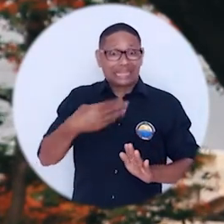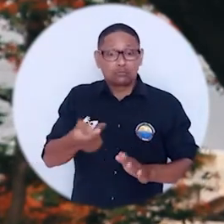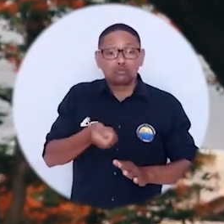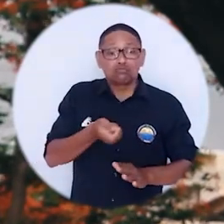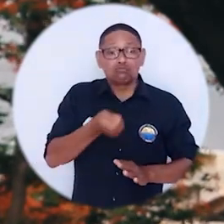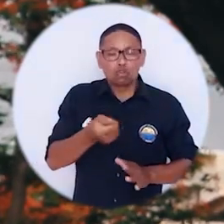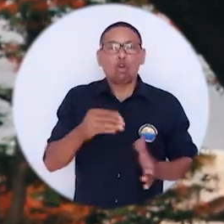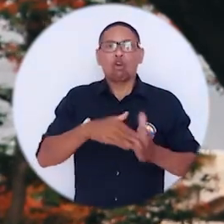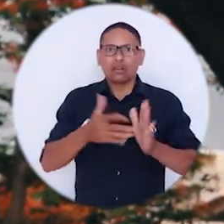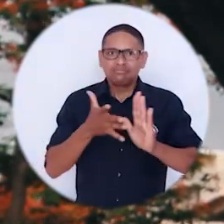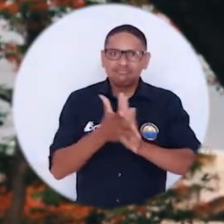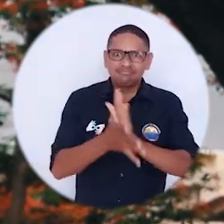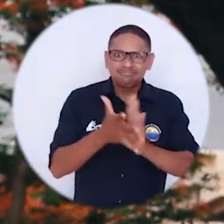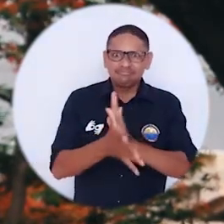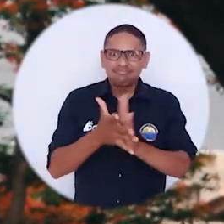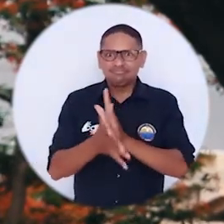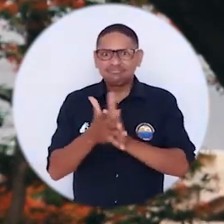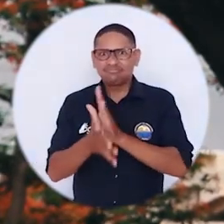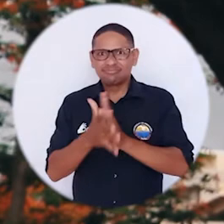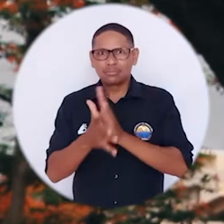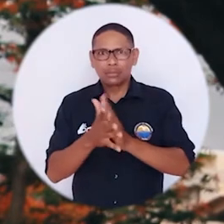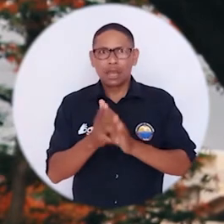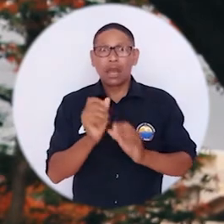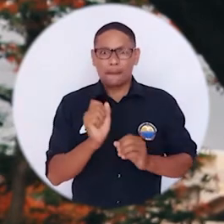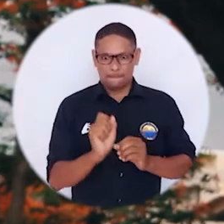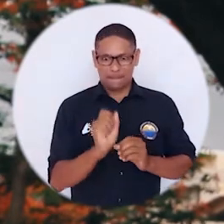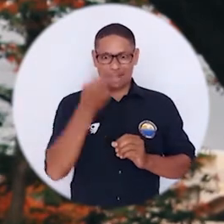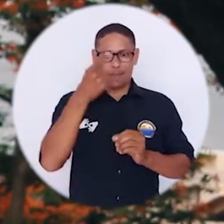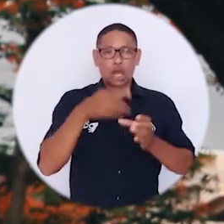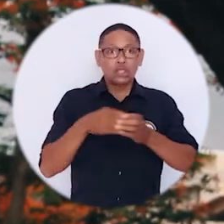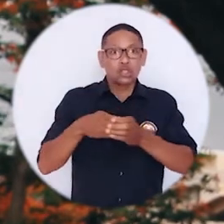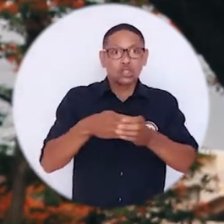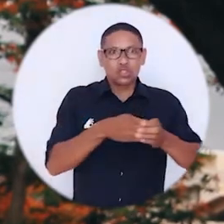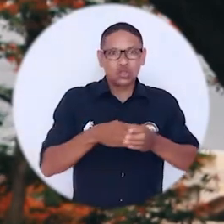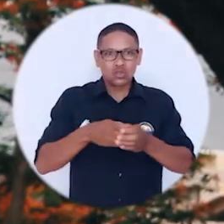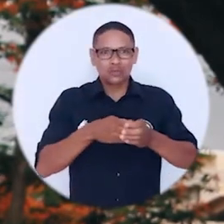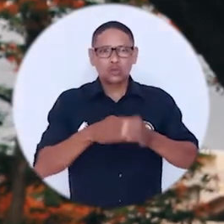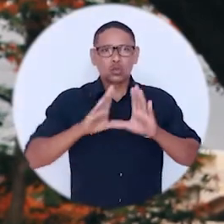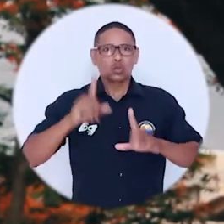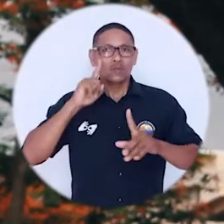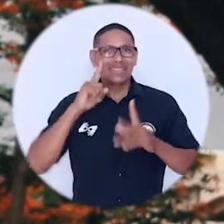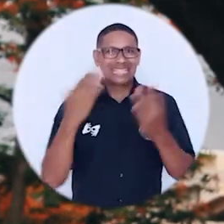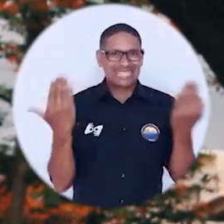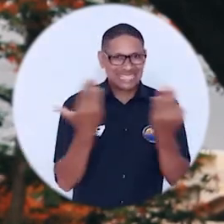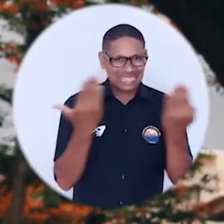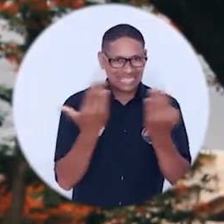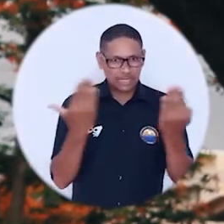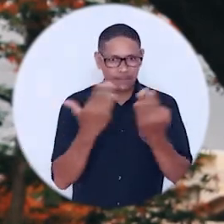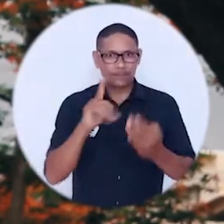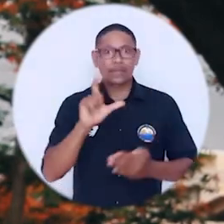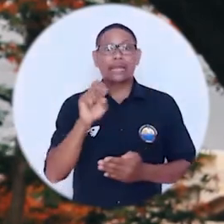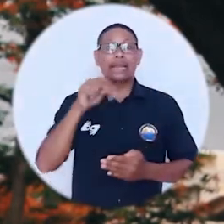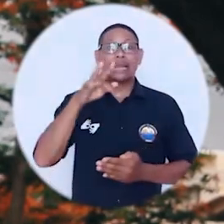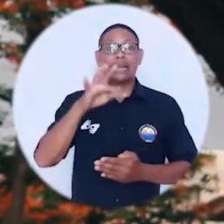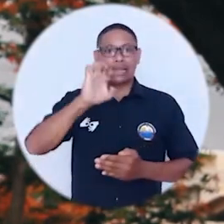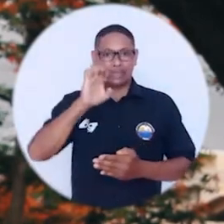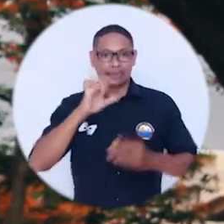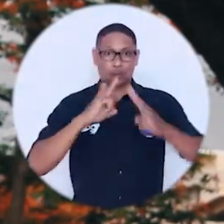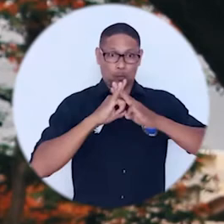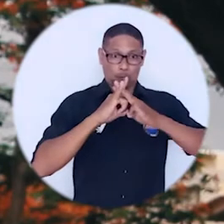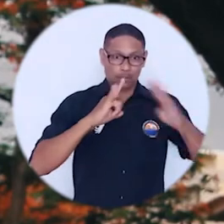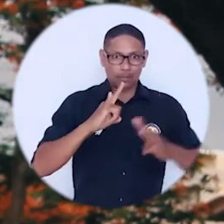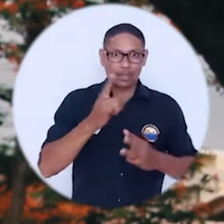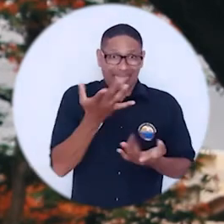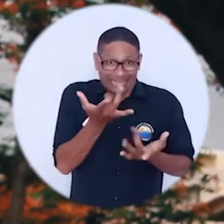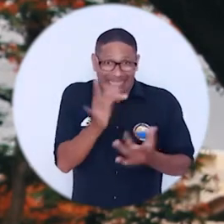información sobre el nacimiento de la primera asociación de estudiantes del Programa de Cine y Audiovisuales Lente Unimagdalena.